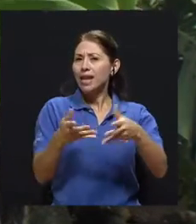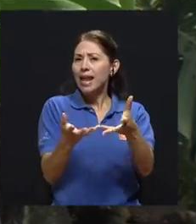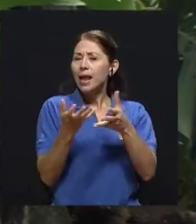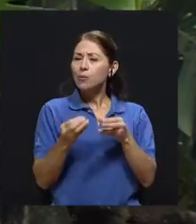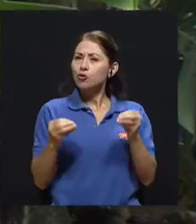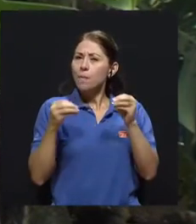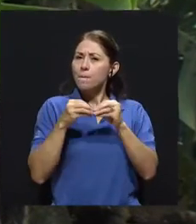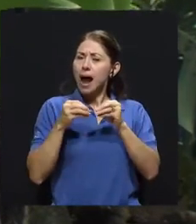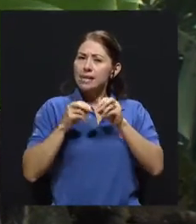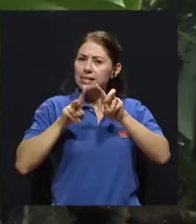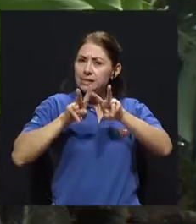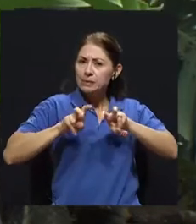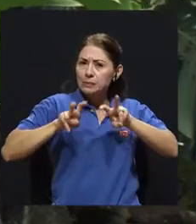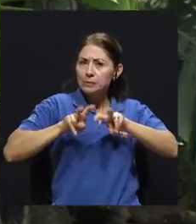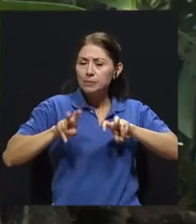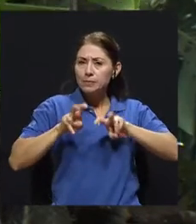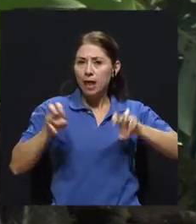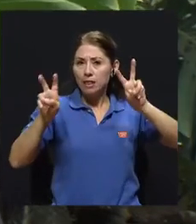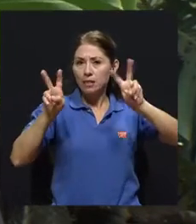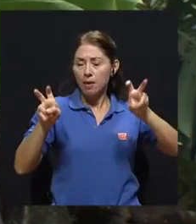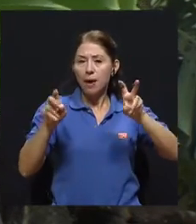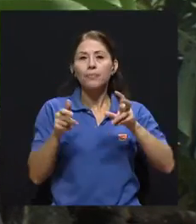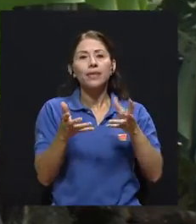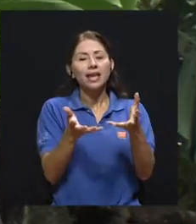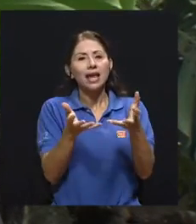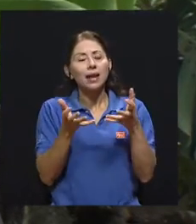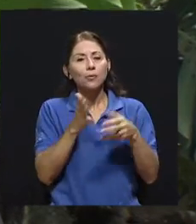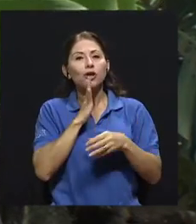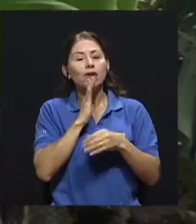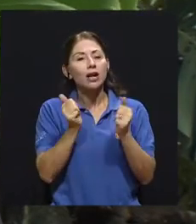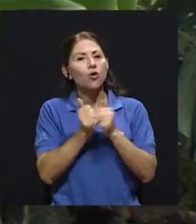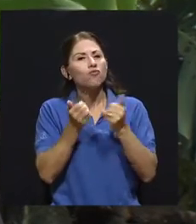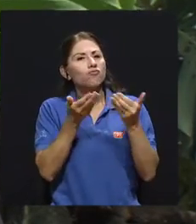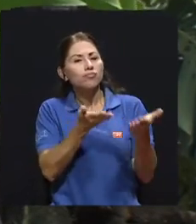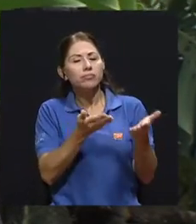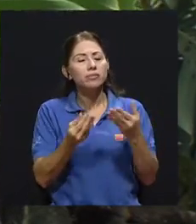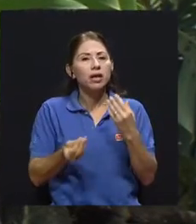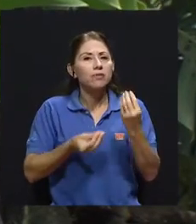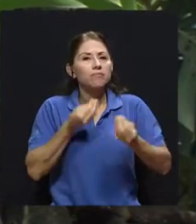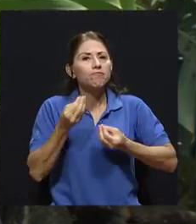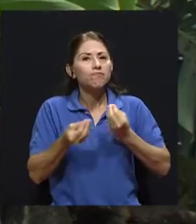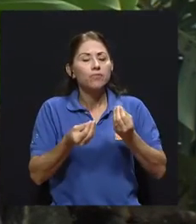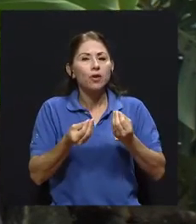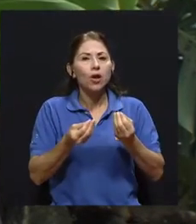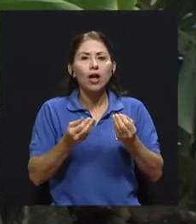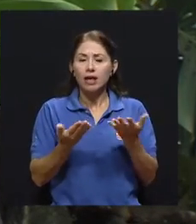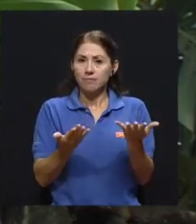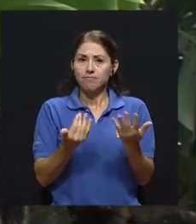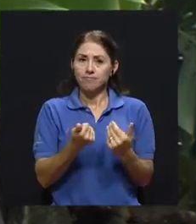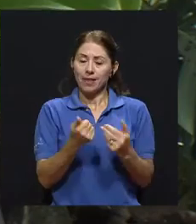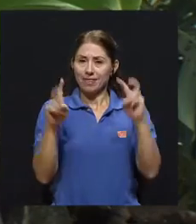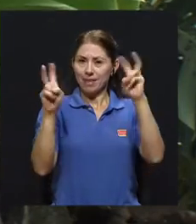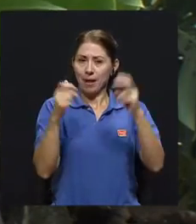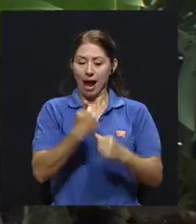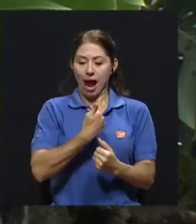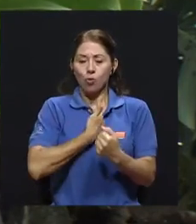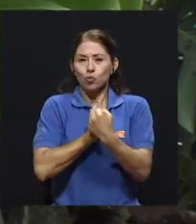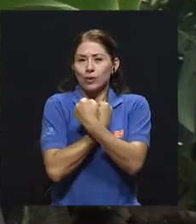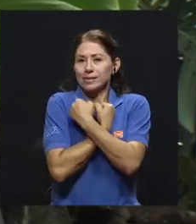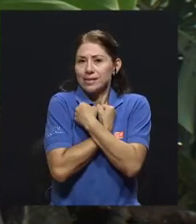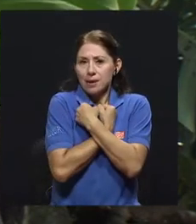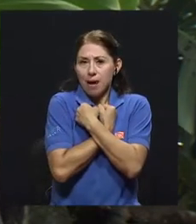tema y por eso queremos conversar con Don Mariano cómo debemos entender la autoestima, cómo debemos entender